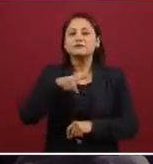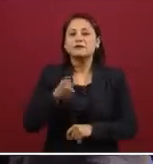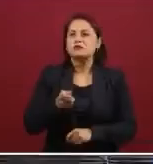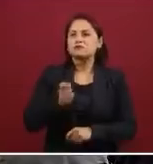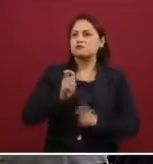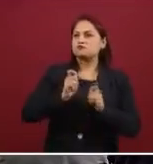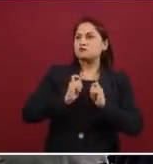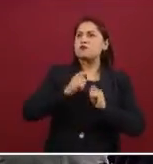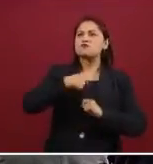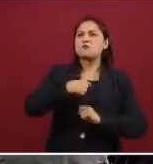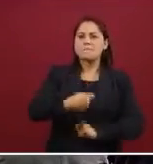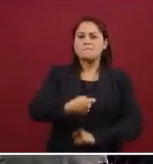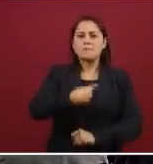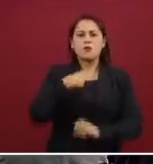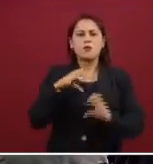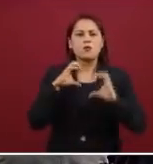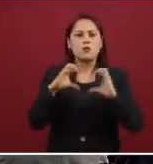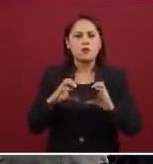autoestima.